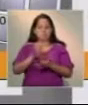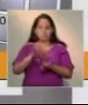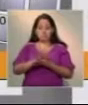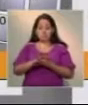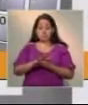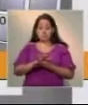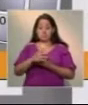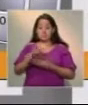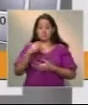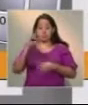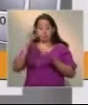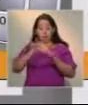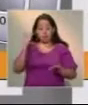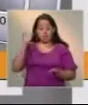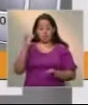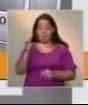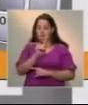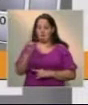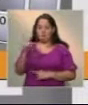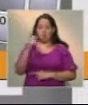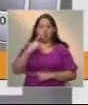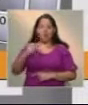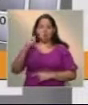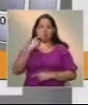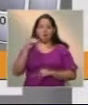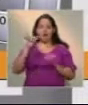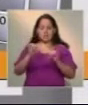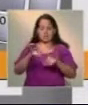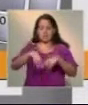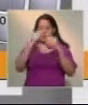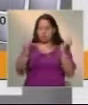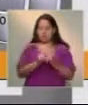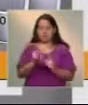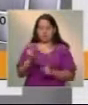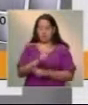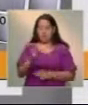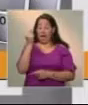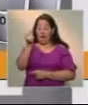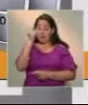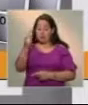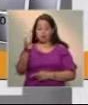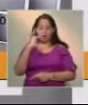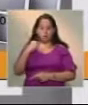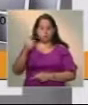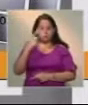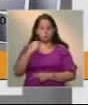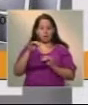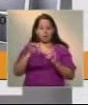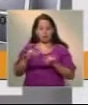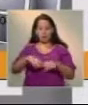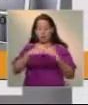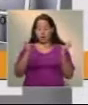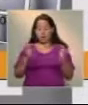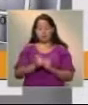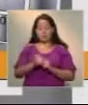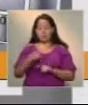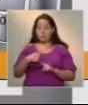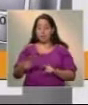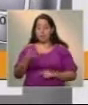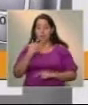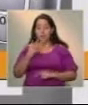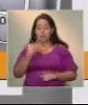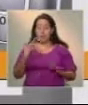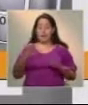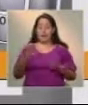afortunadamente. No porque estén acostumbrados a la violencia, de ninguna manera. Jamás nos vamos a acostumbrar a la violencia, simplemente porque se